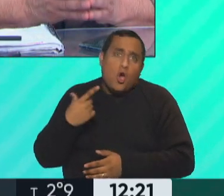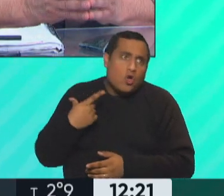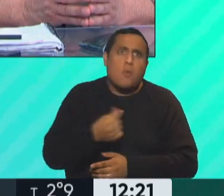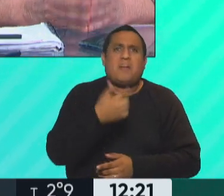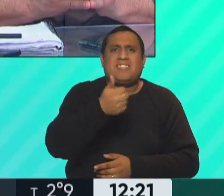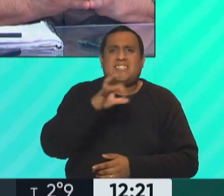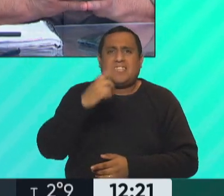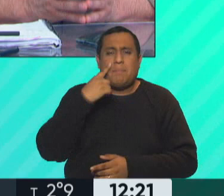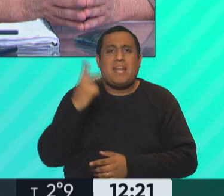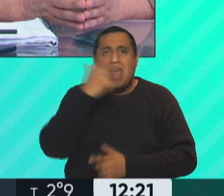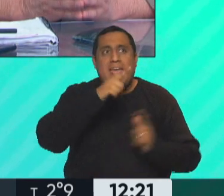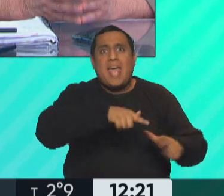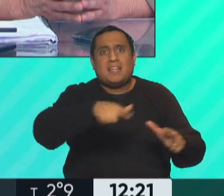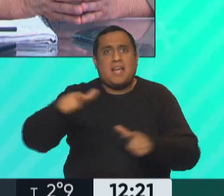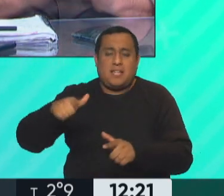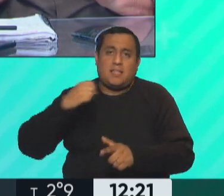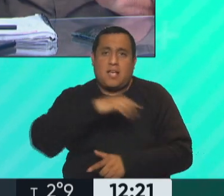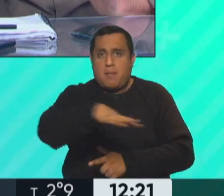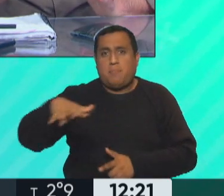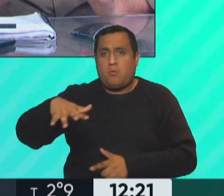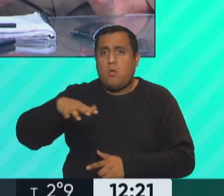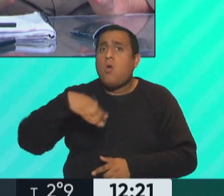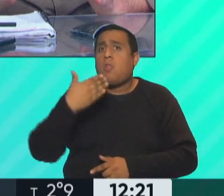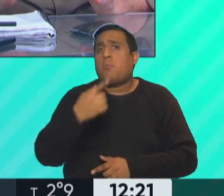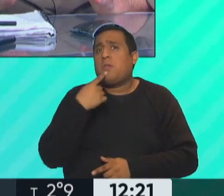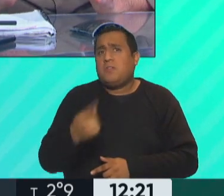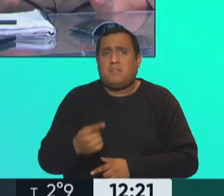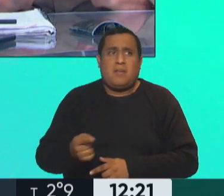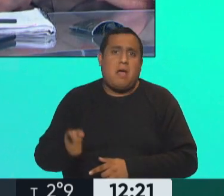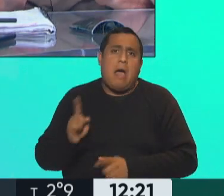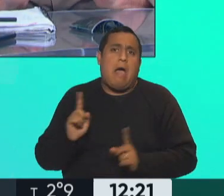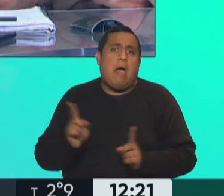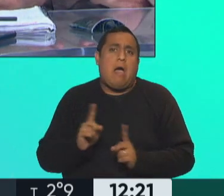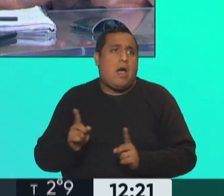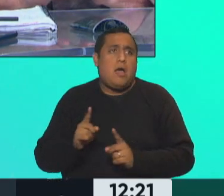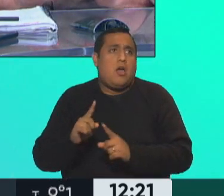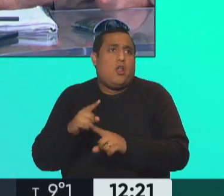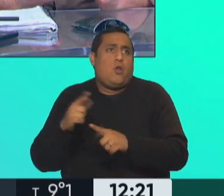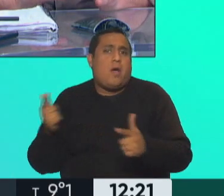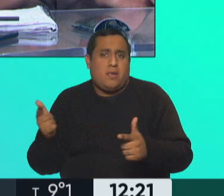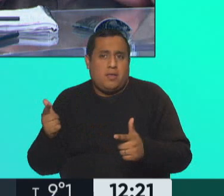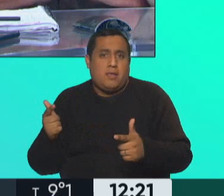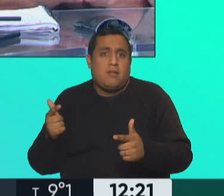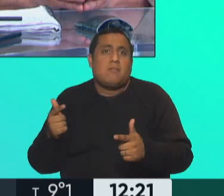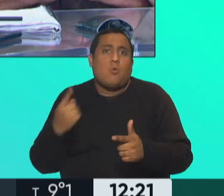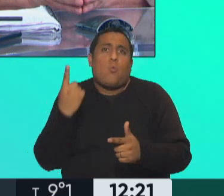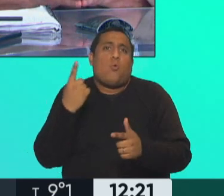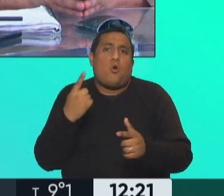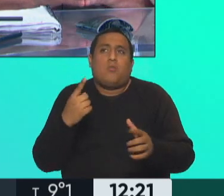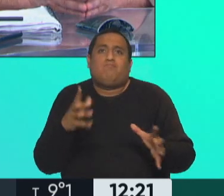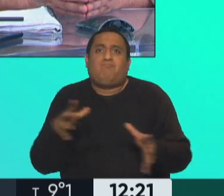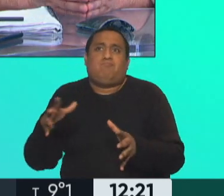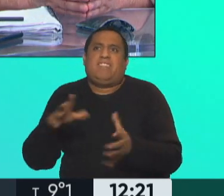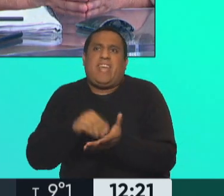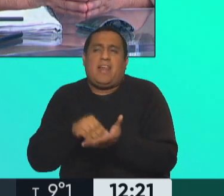hectáreas de campo. 60 mil hectáreas de campo. Después dicen que el latifundio no existe y que la concentración de la tierra no existe. Ahora, ¿tan